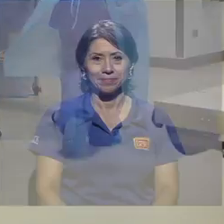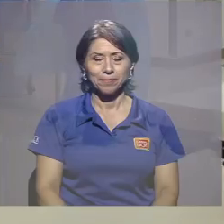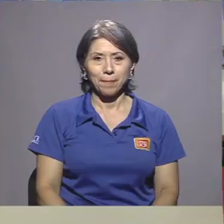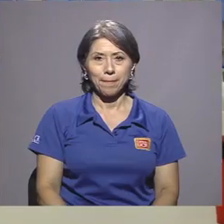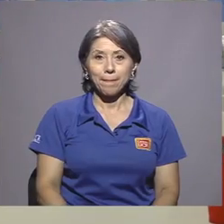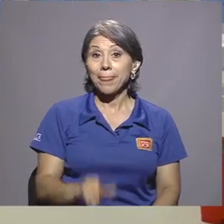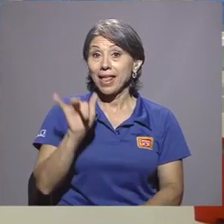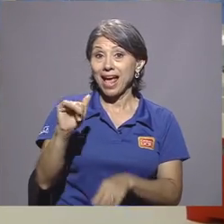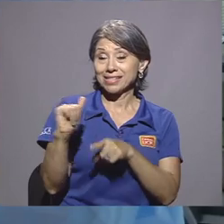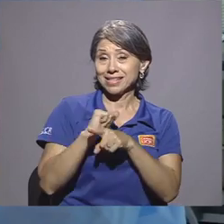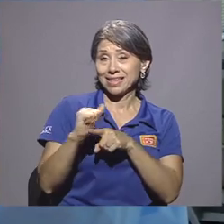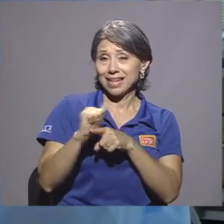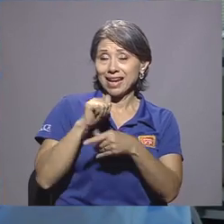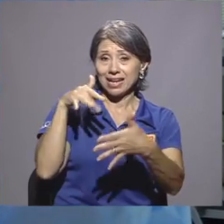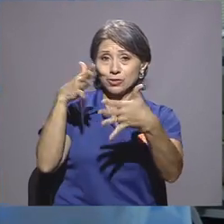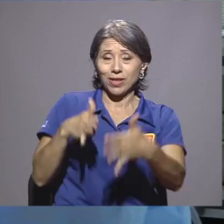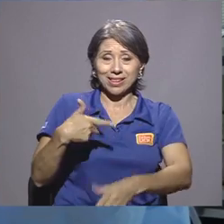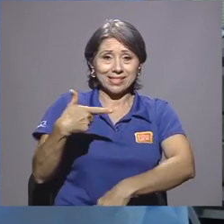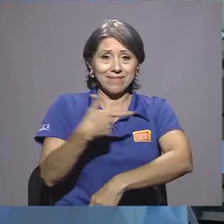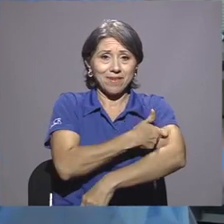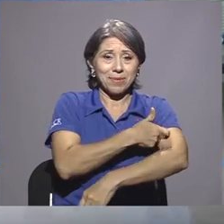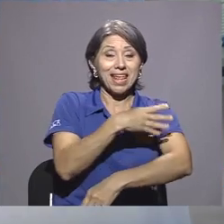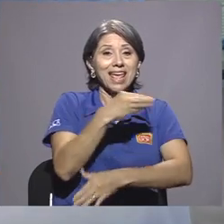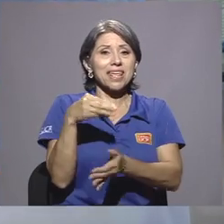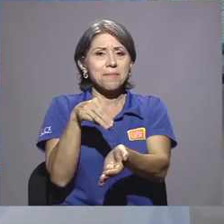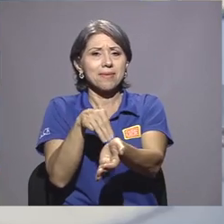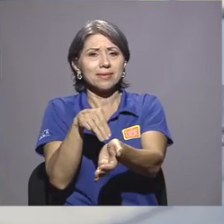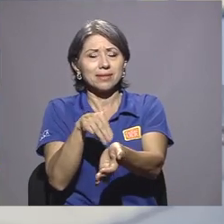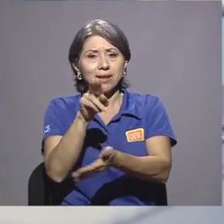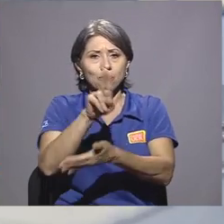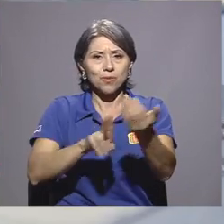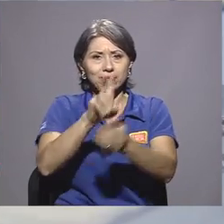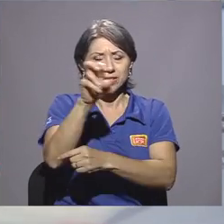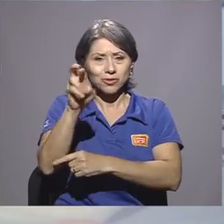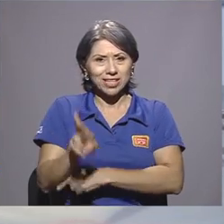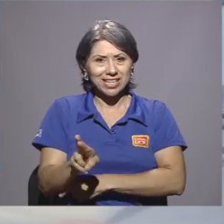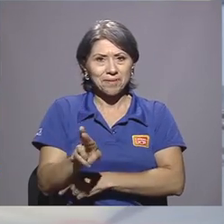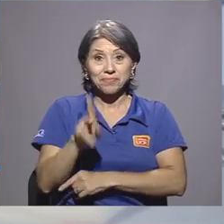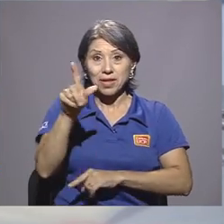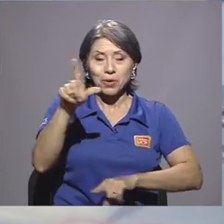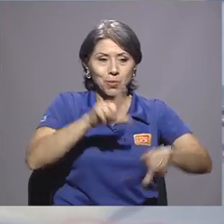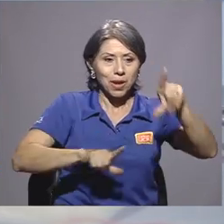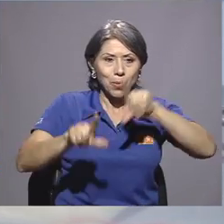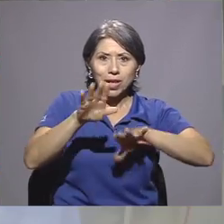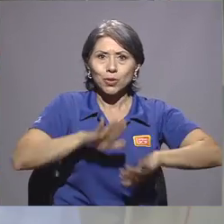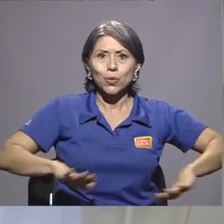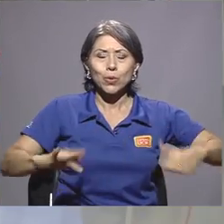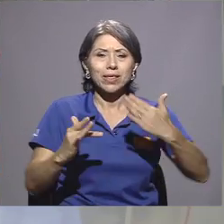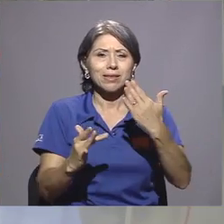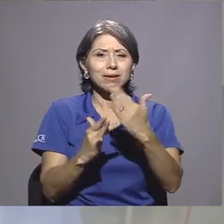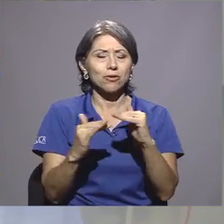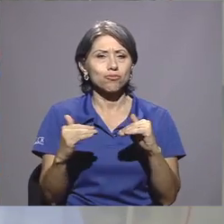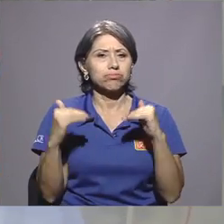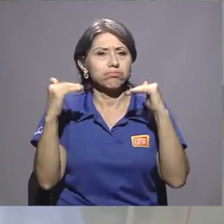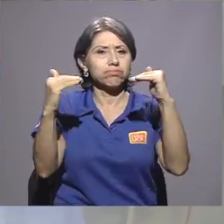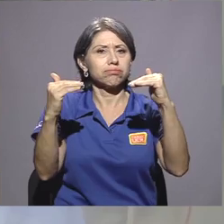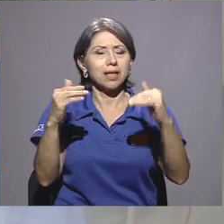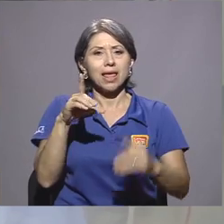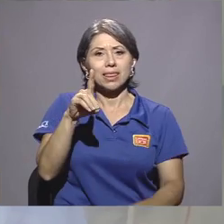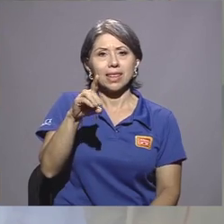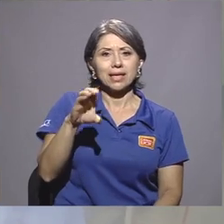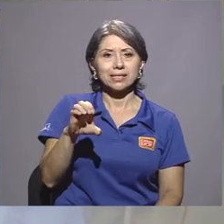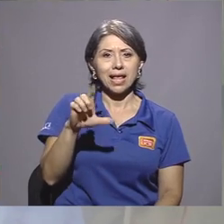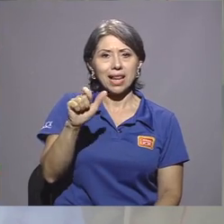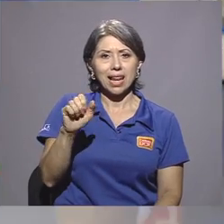Así entrenan los estudiantes de enfermería y medicina de la Universidad de Costa Rica en un laboratorio de alta tecnología, el